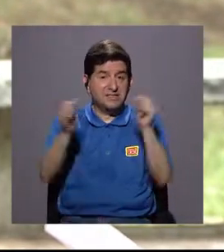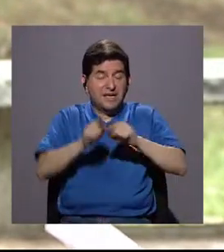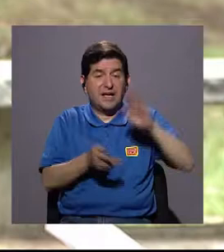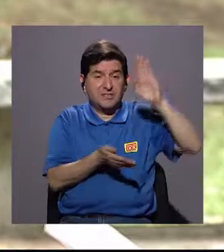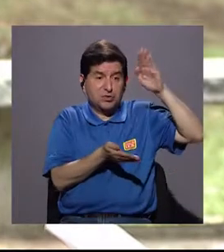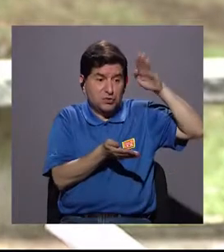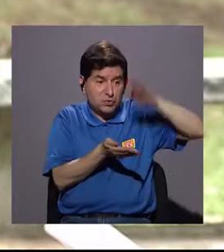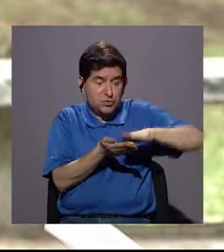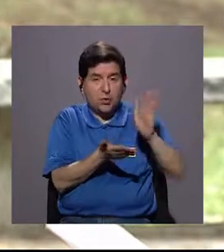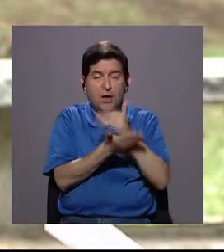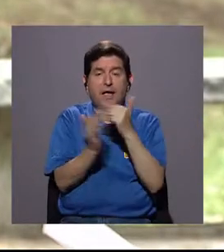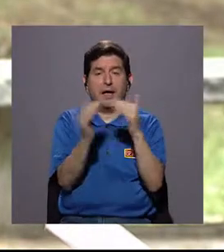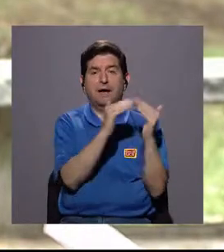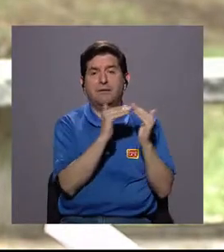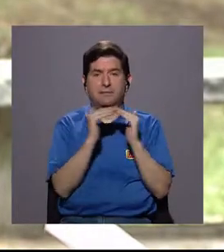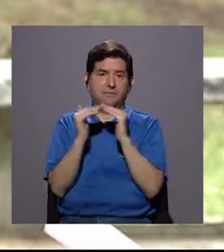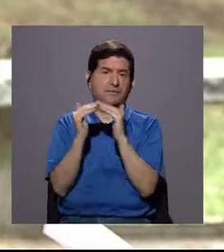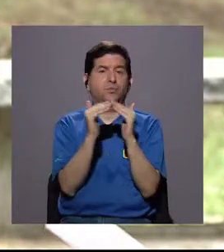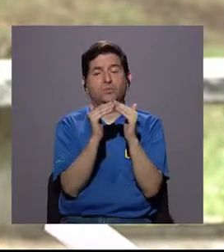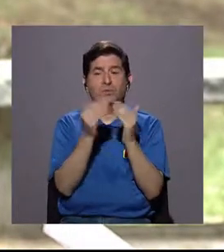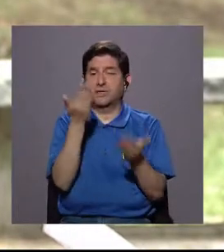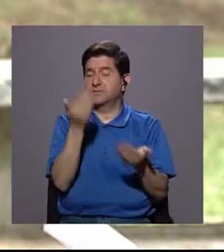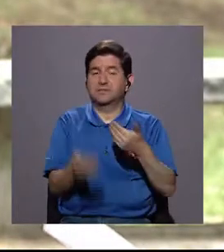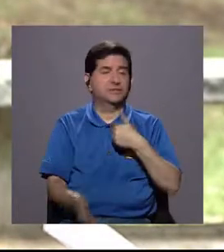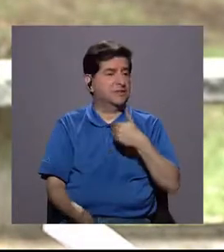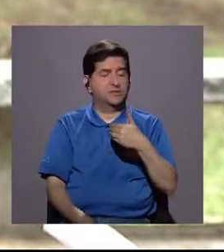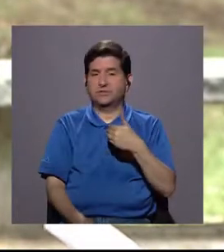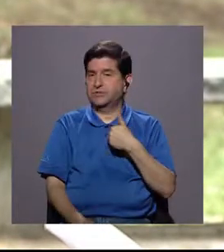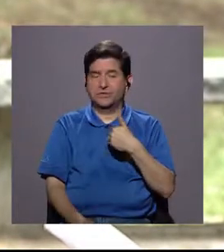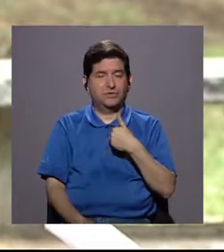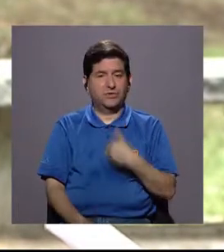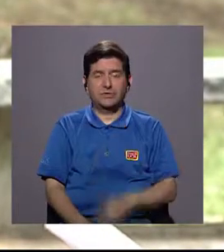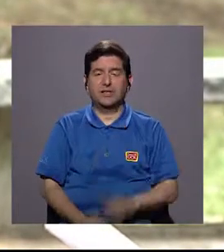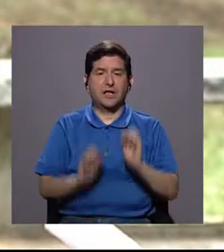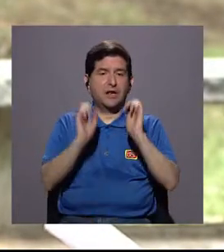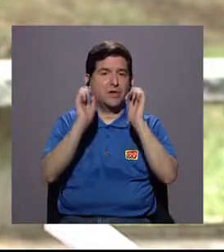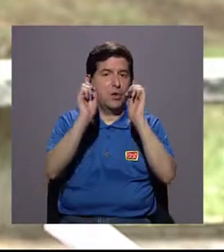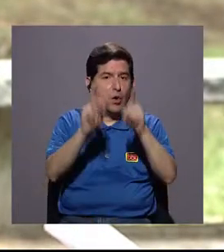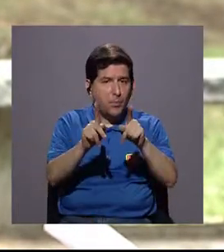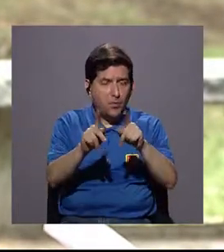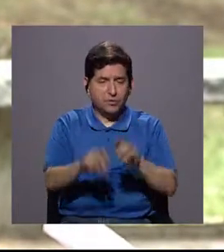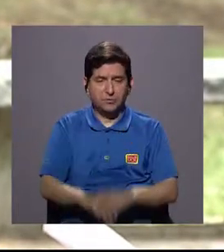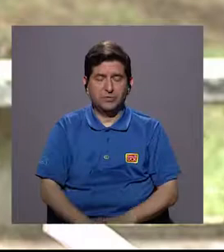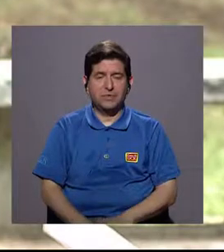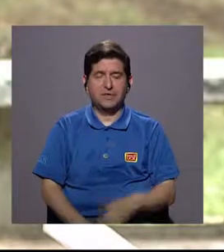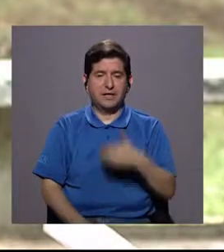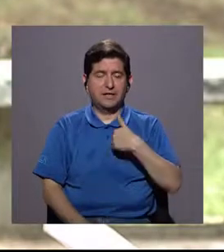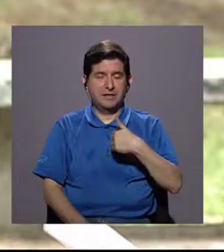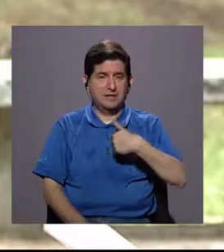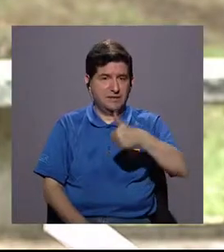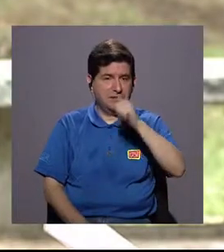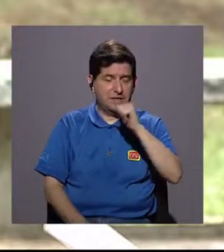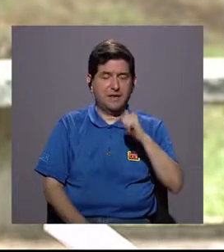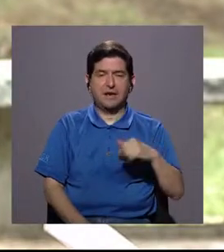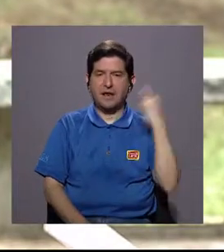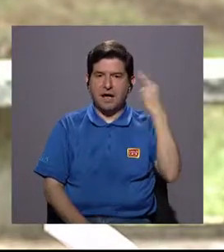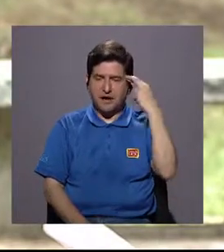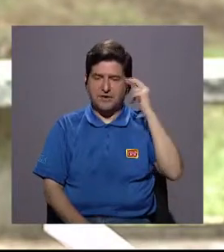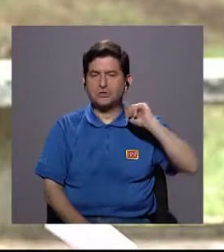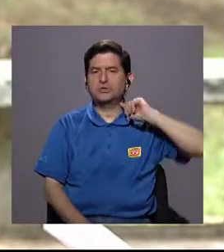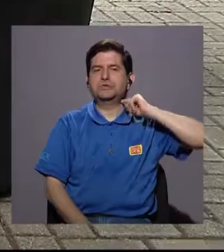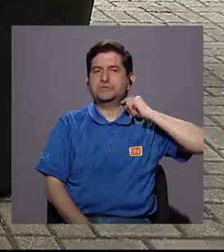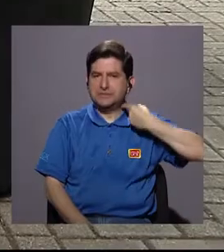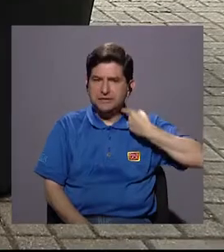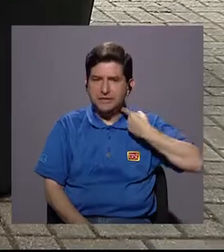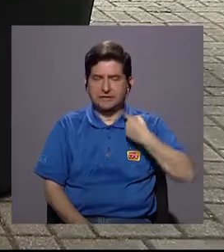se vería mermado para algunas poblaciones que no podrían tener ese recurso por el encarecimiento